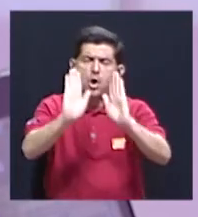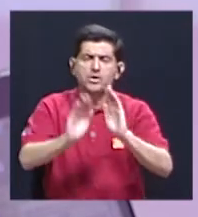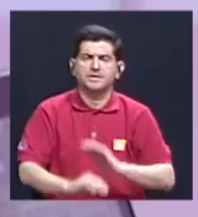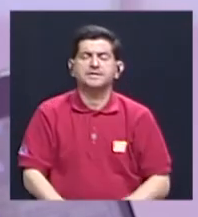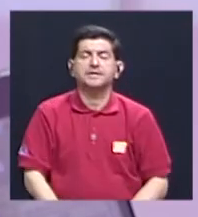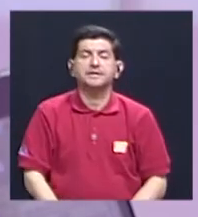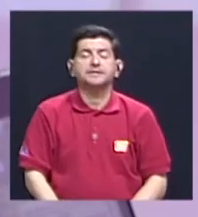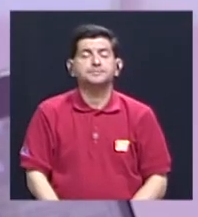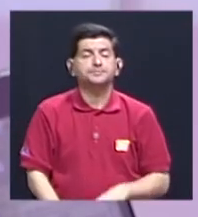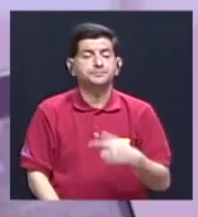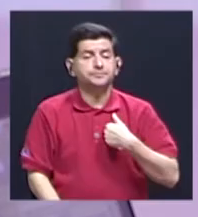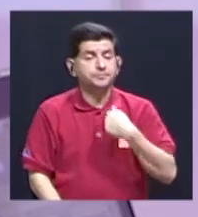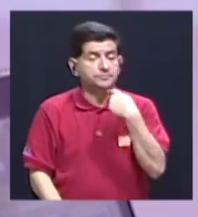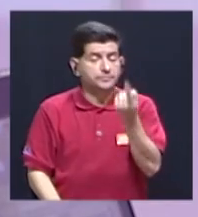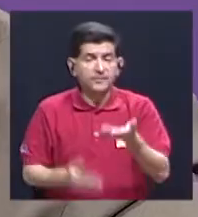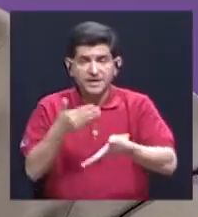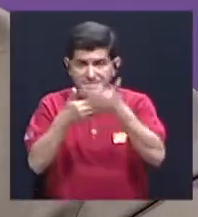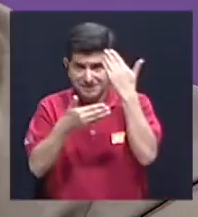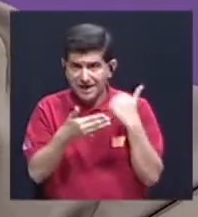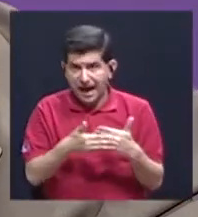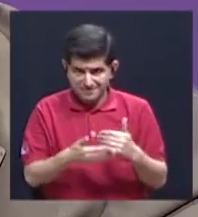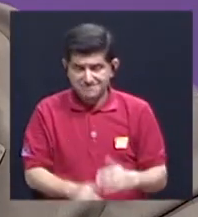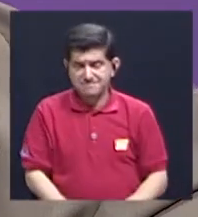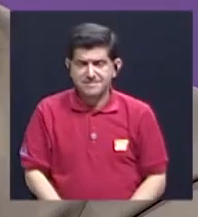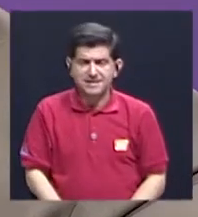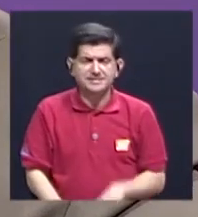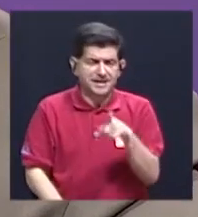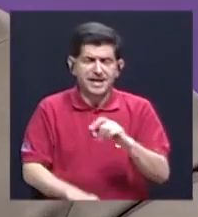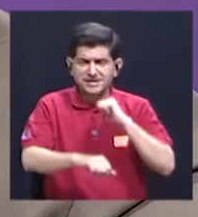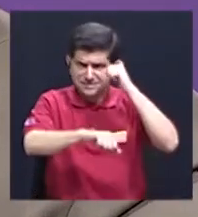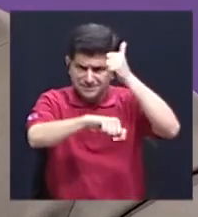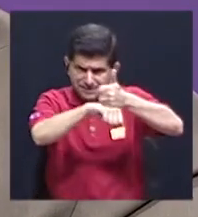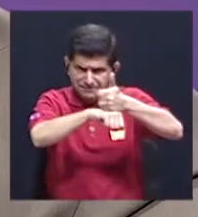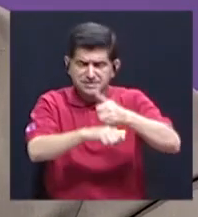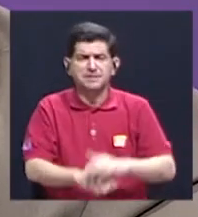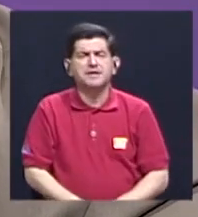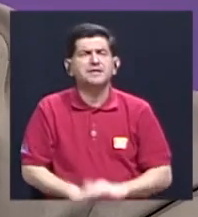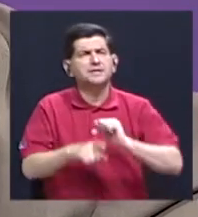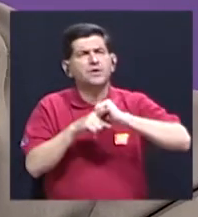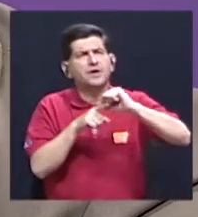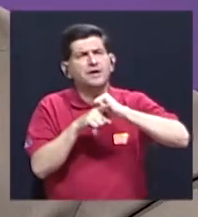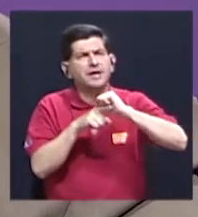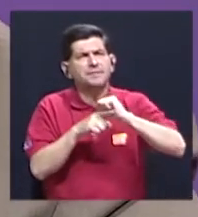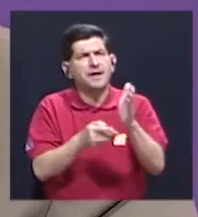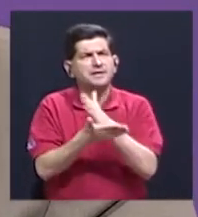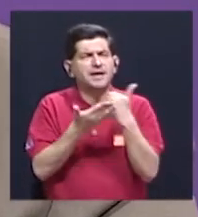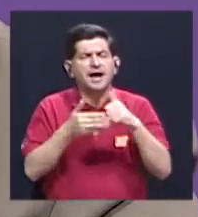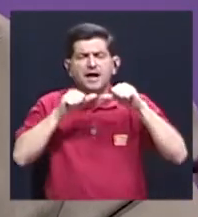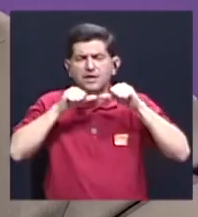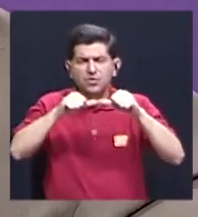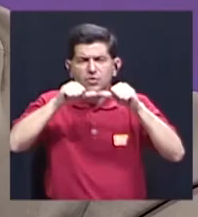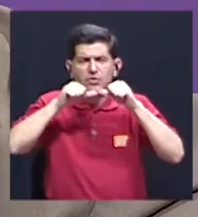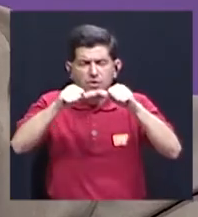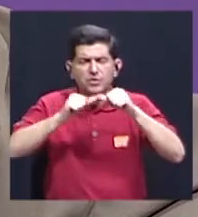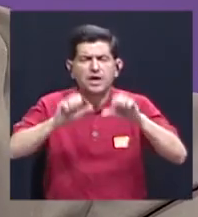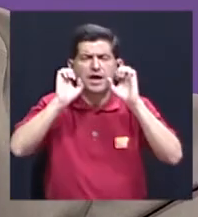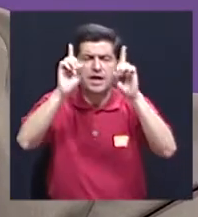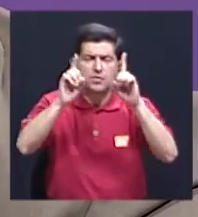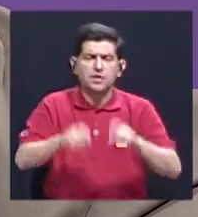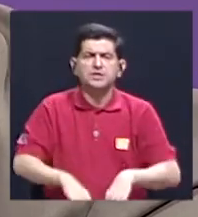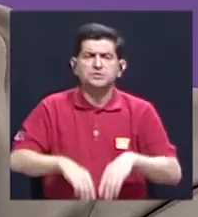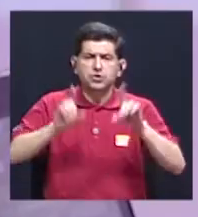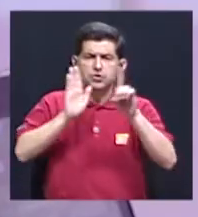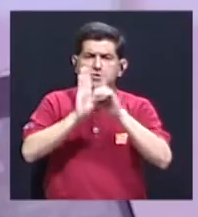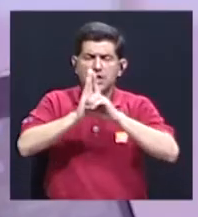Ahora, lo que yo aludía, básicamente, es cómo esa implementación puede volverse en la práctica algo que sistemáticamente haga educación y derechos humanos,